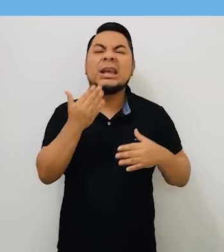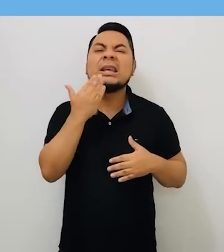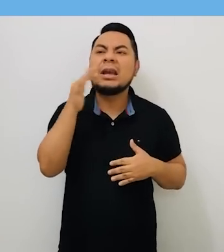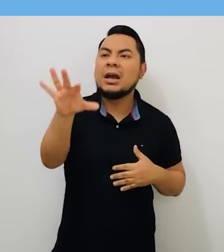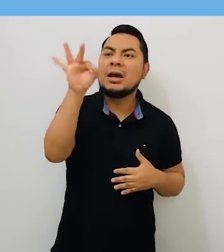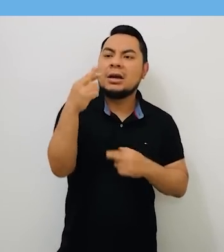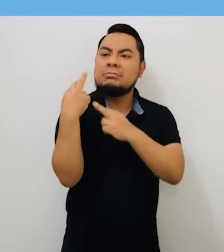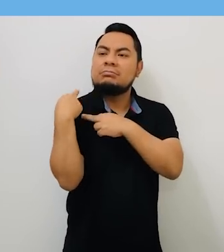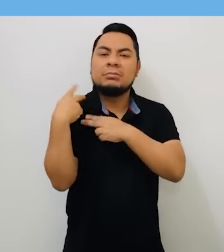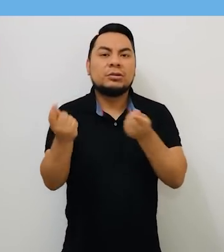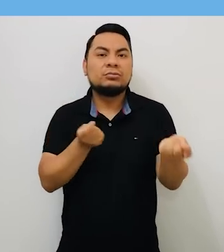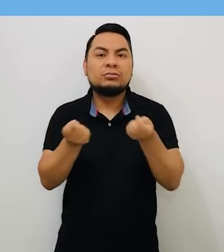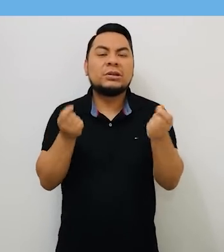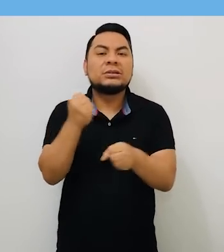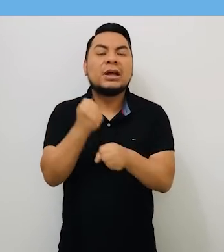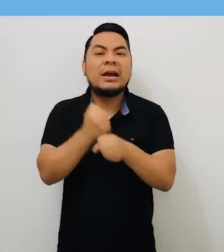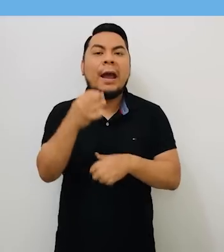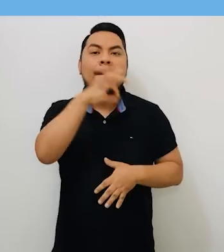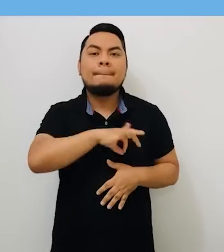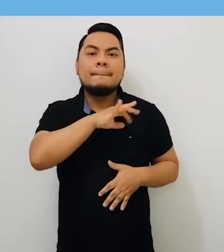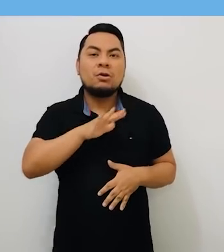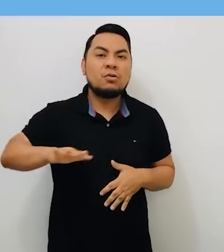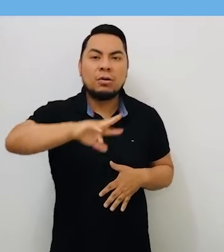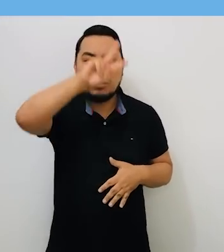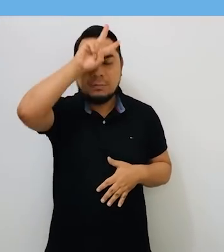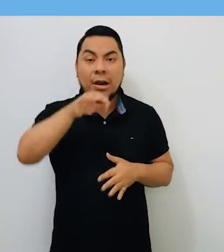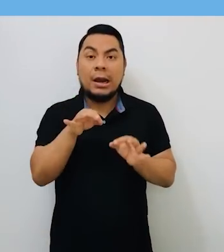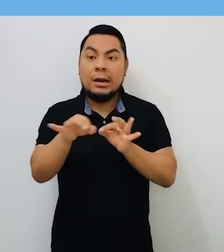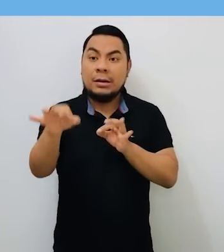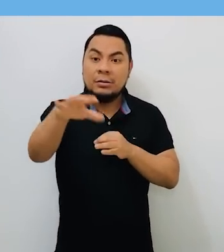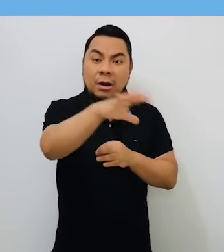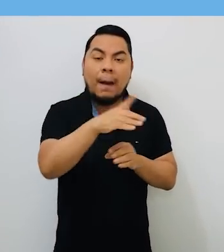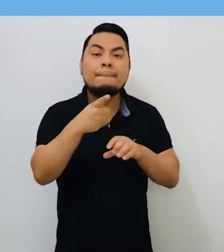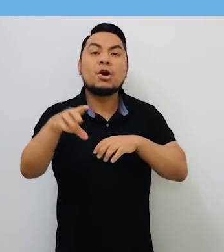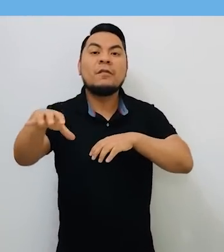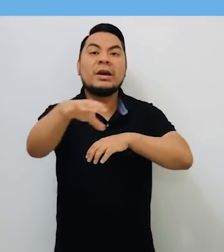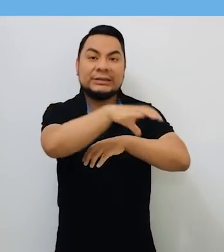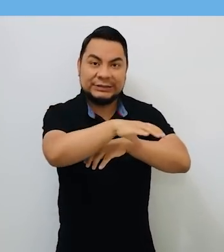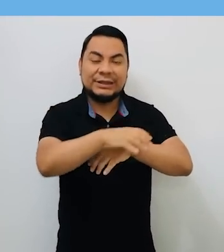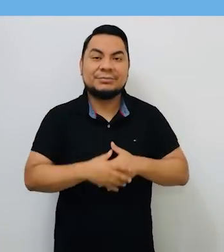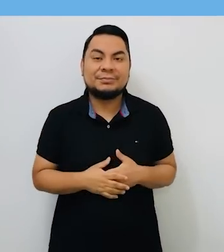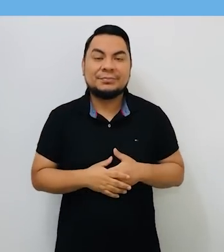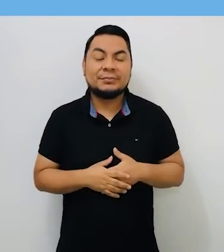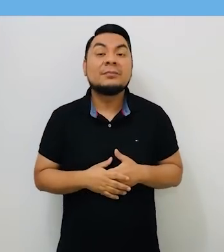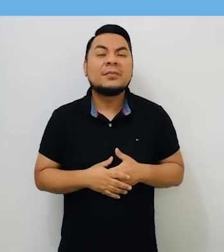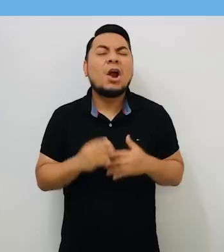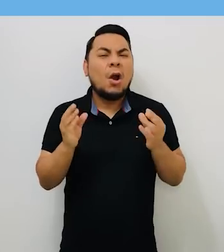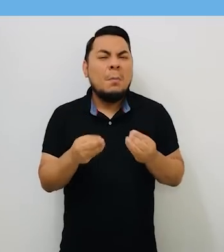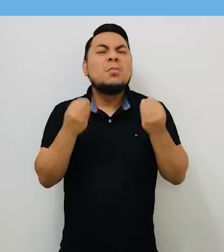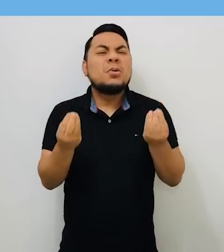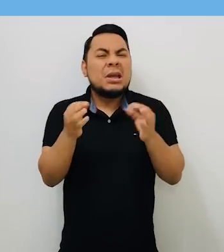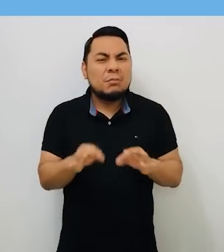decidir quiénes serán sus representantes en beneficio del país, la región, la provincia o el